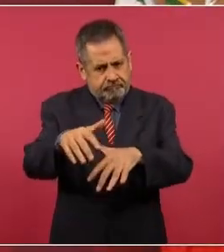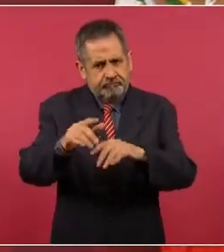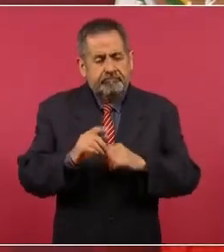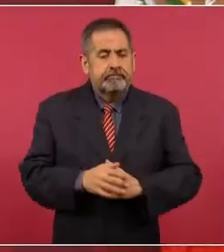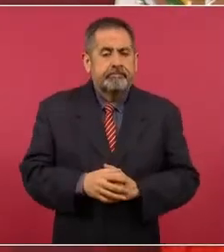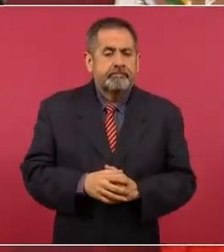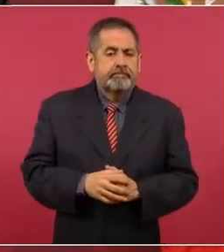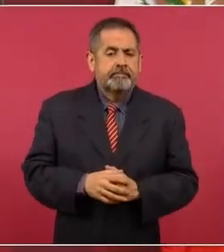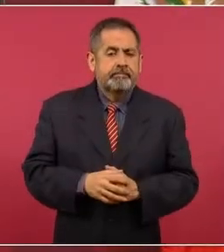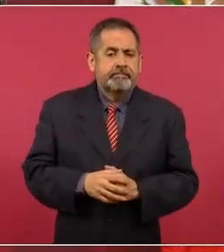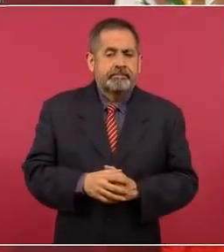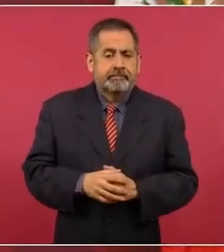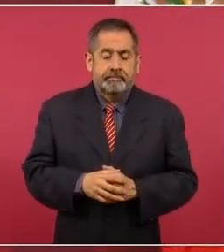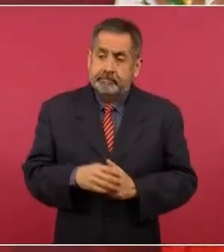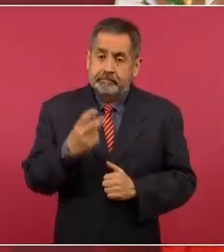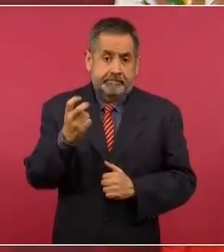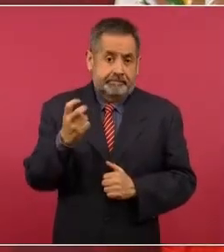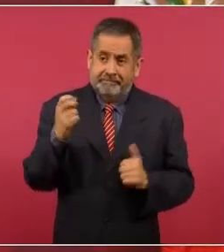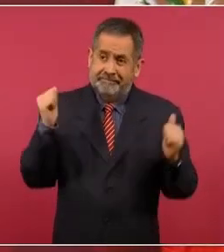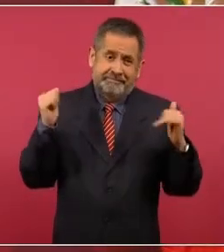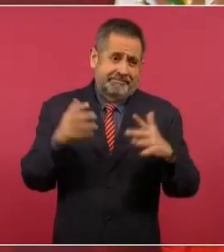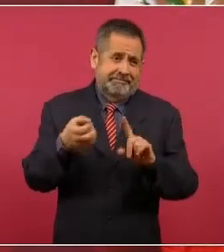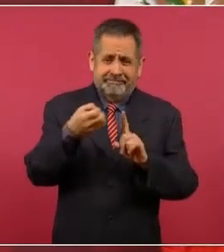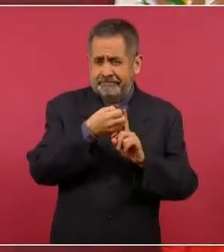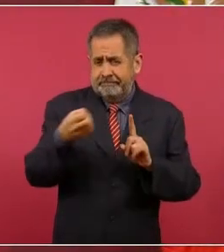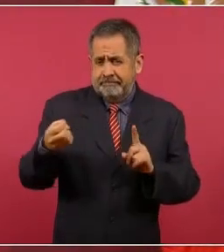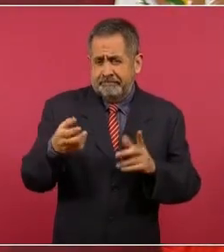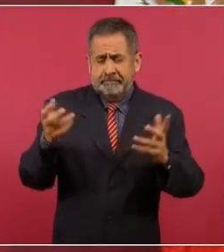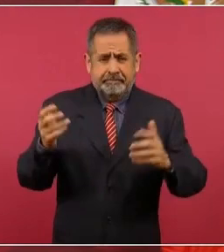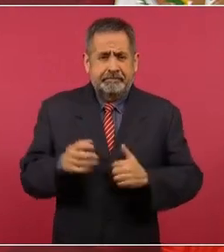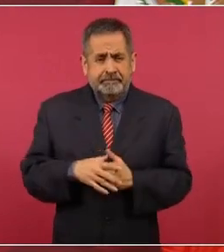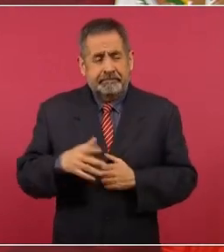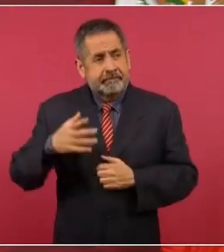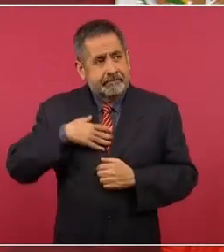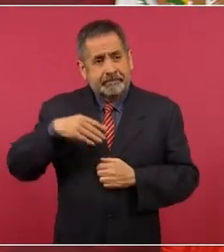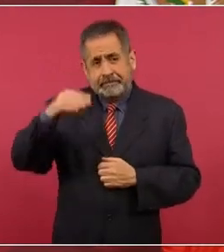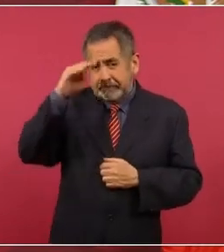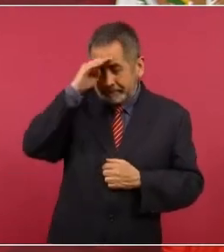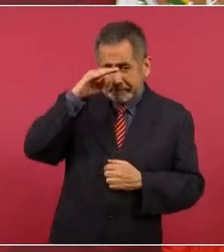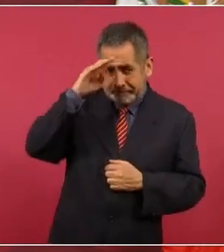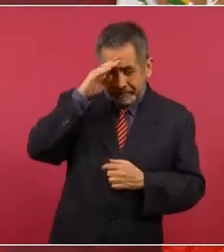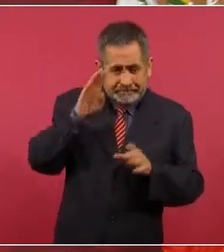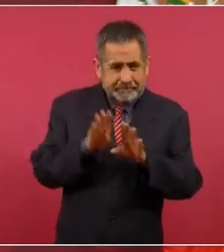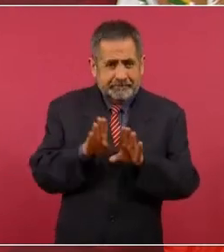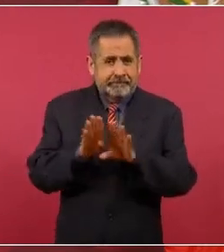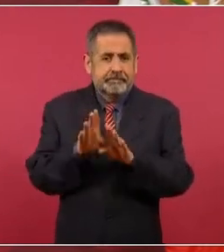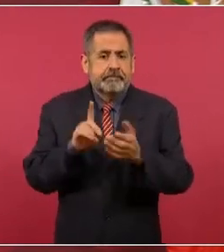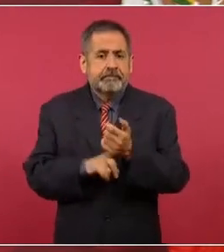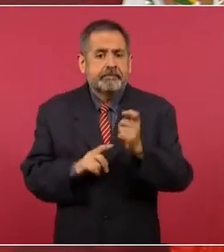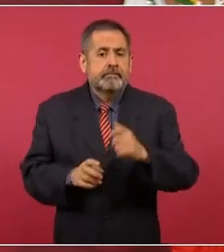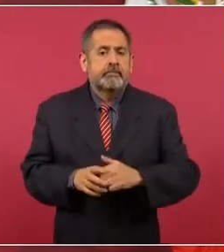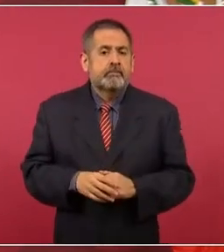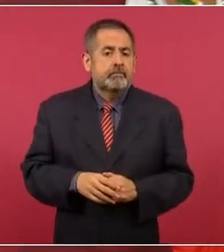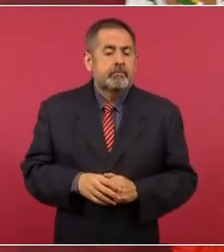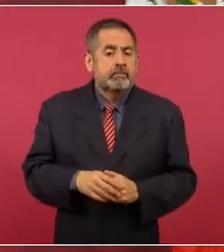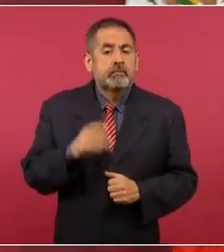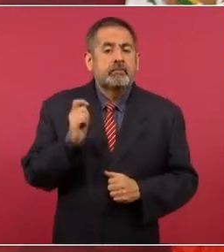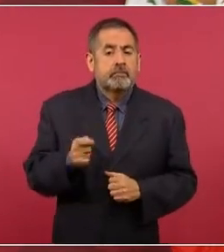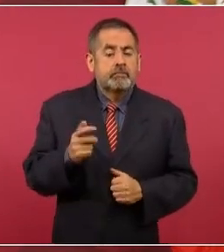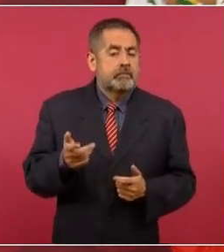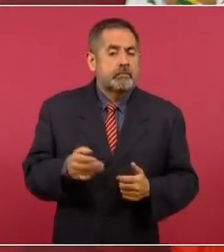Tiene que ser así. Y ya se está viendo de que, como es